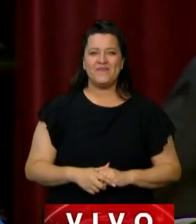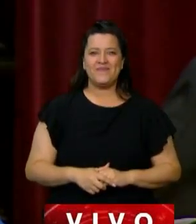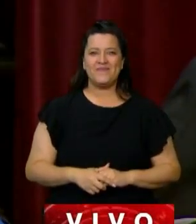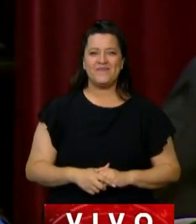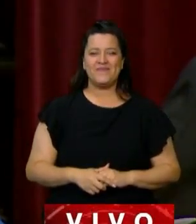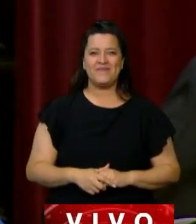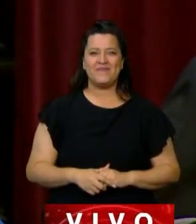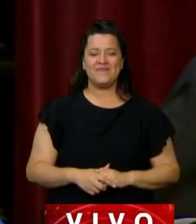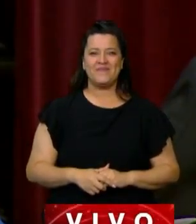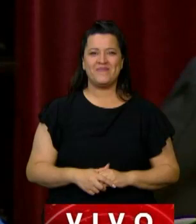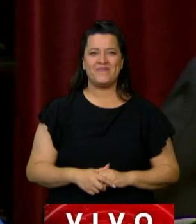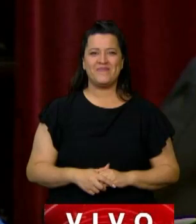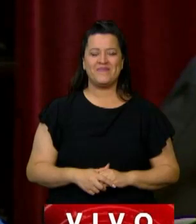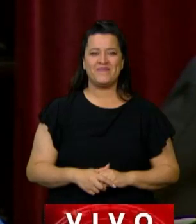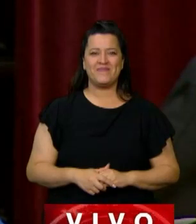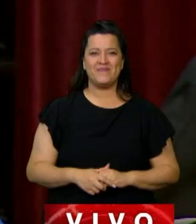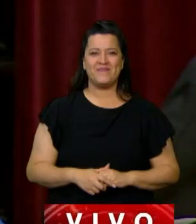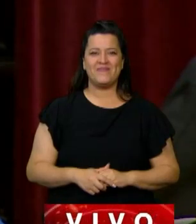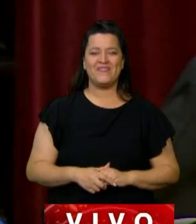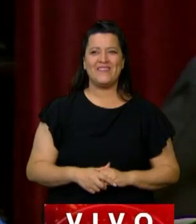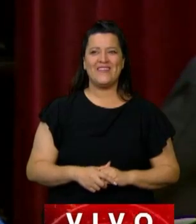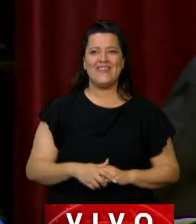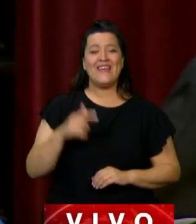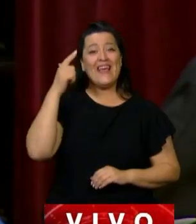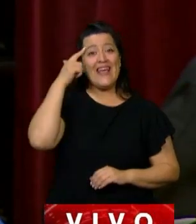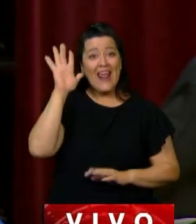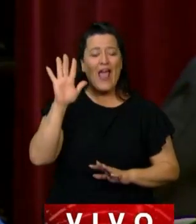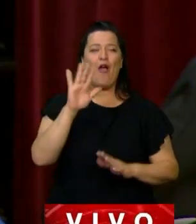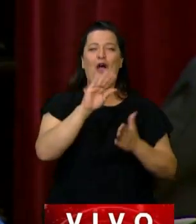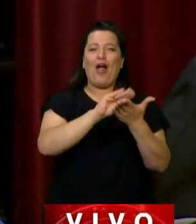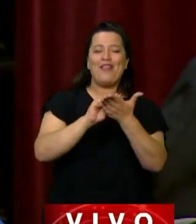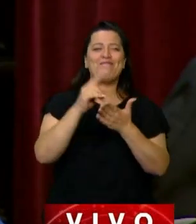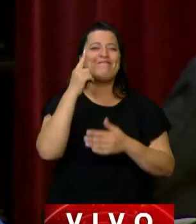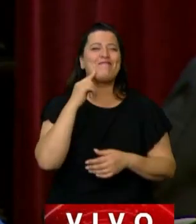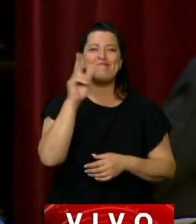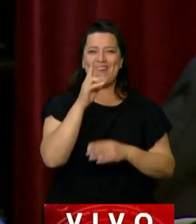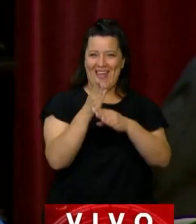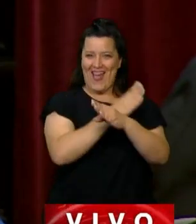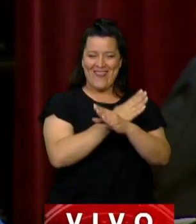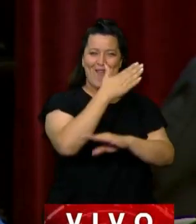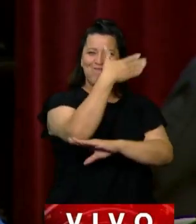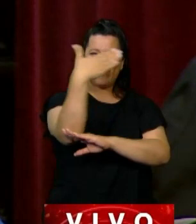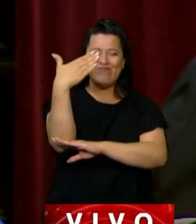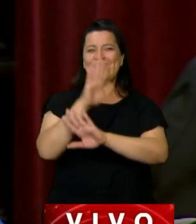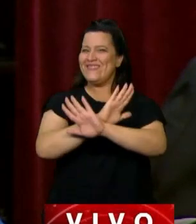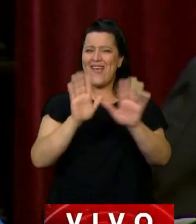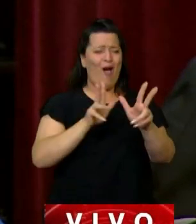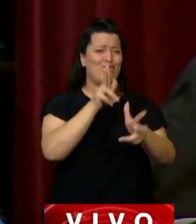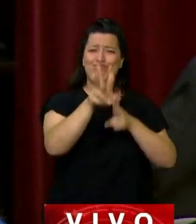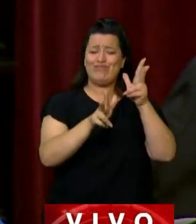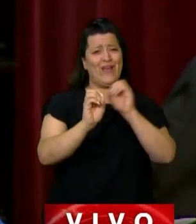Creo que ya las diputadas y diputados que me antecedieron a la palabra fueron